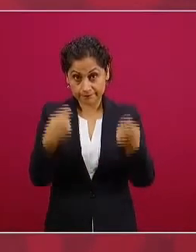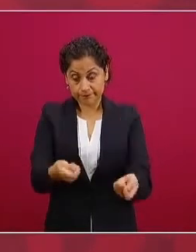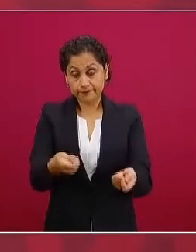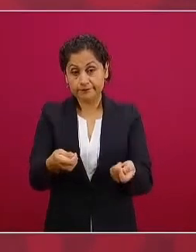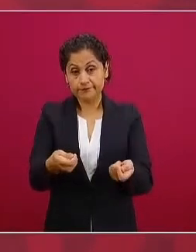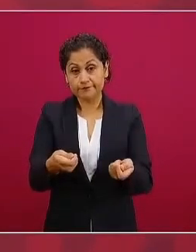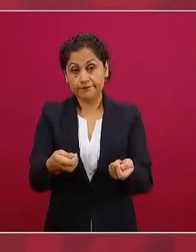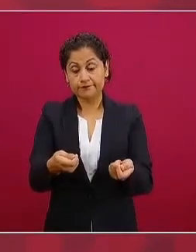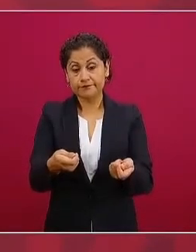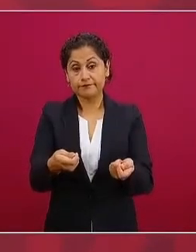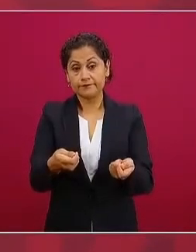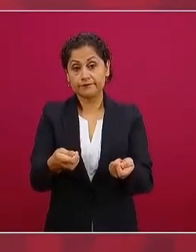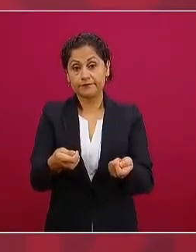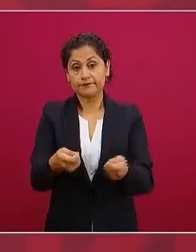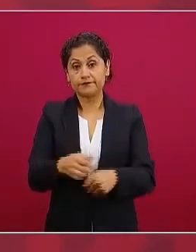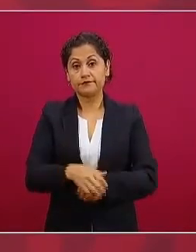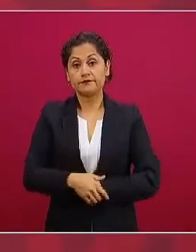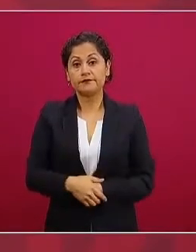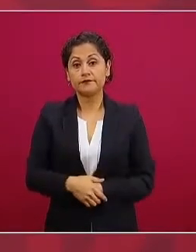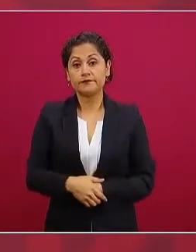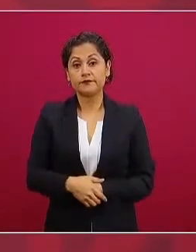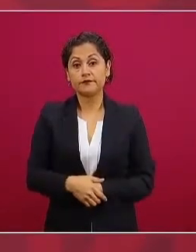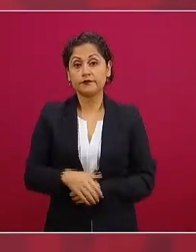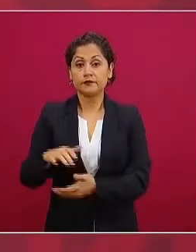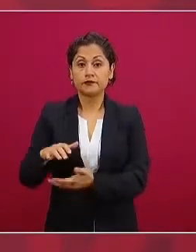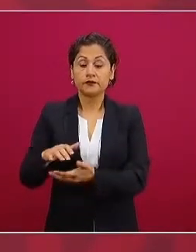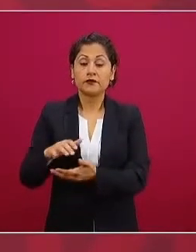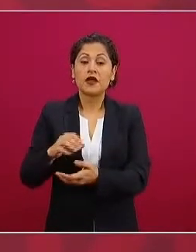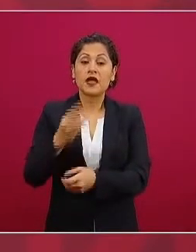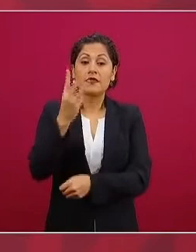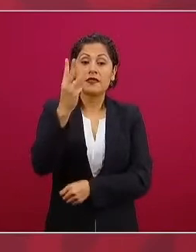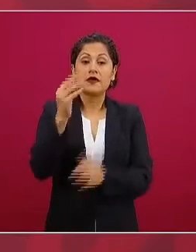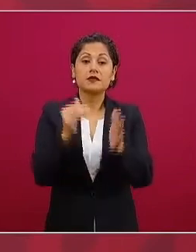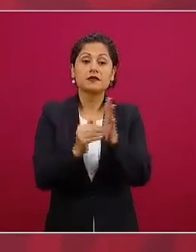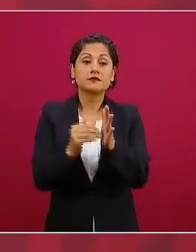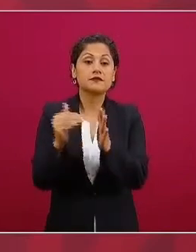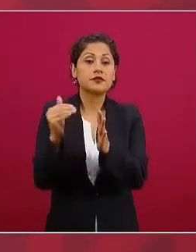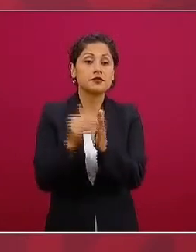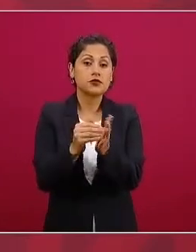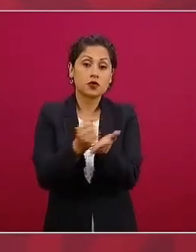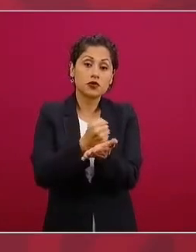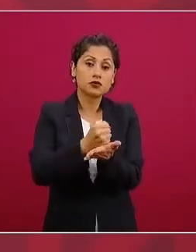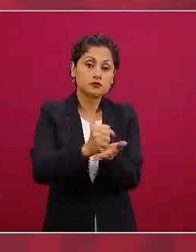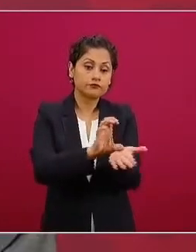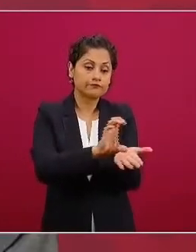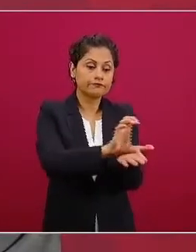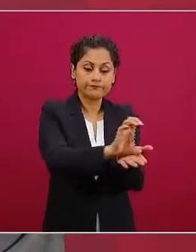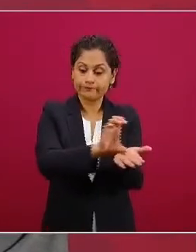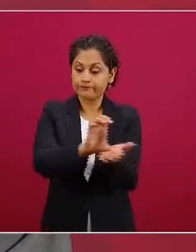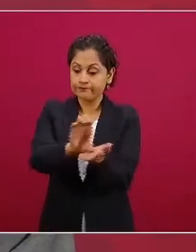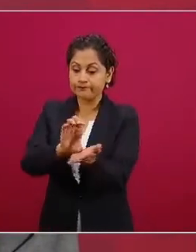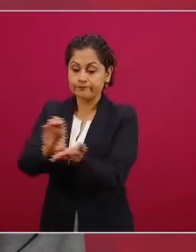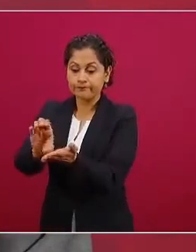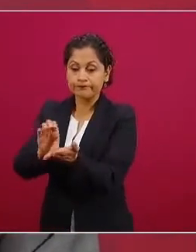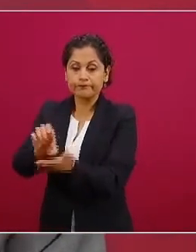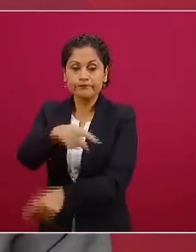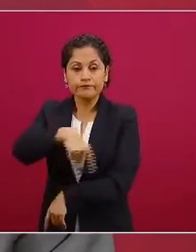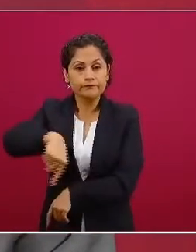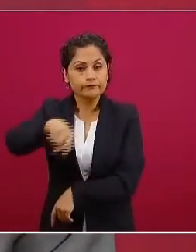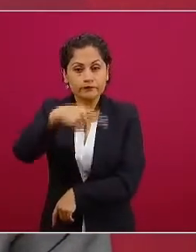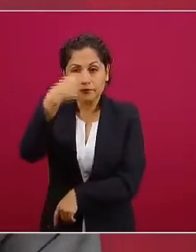millones de créditos dirigidos a la población